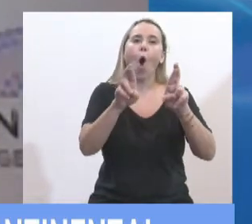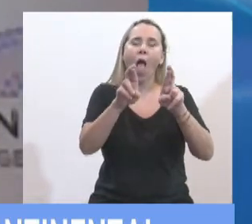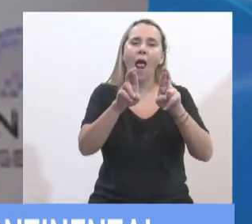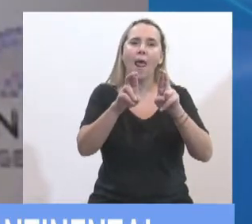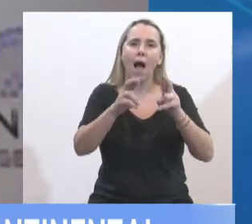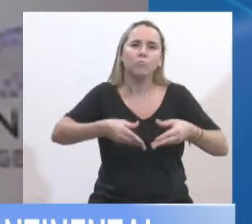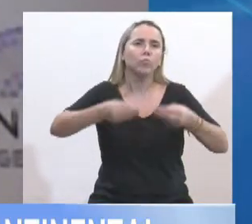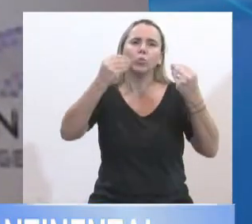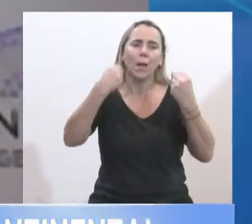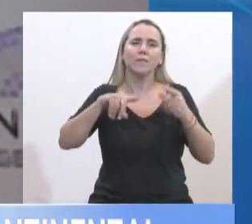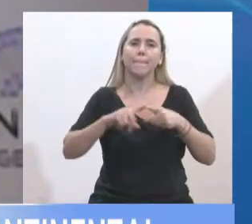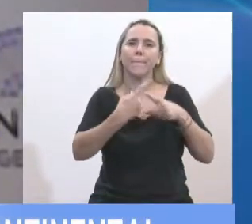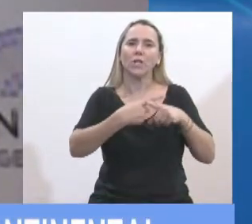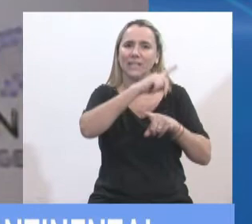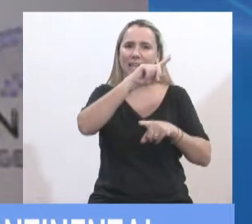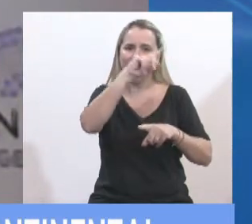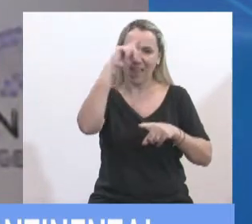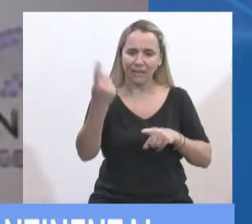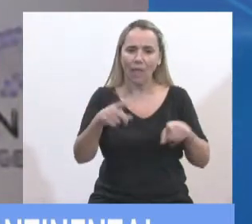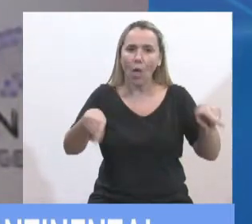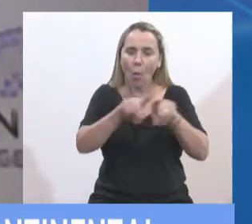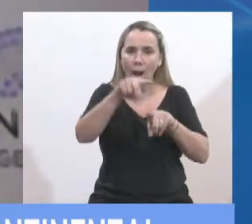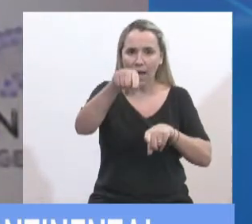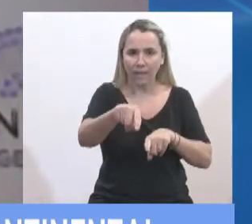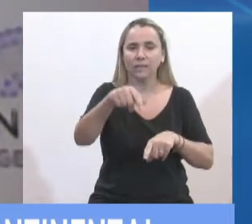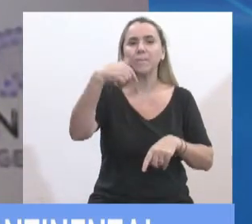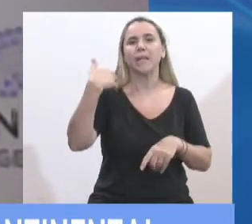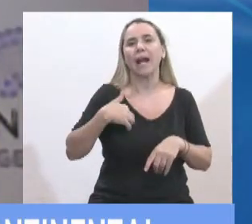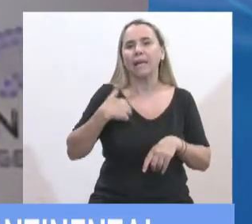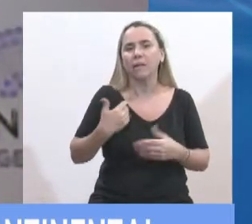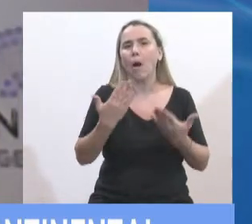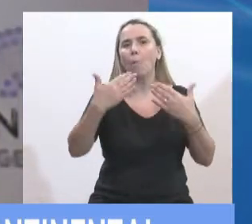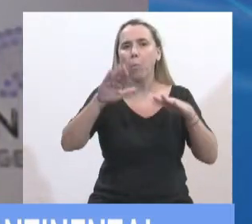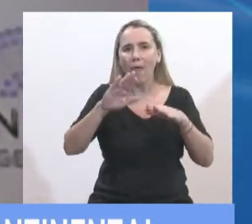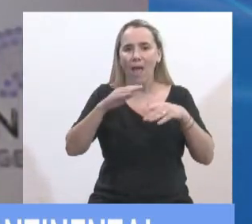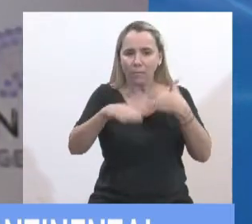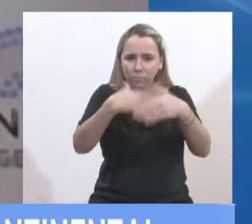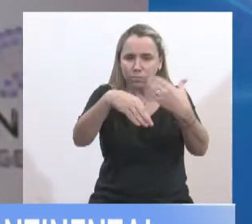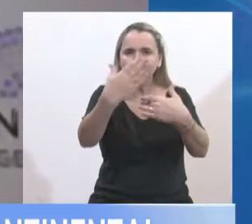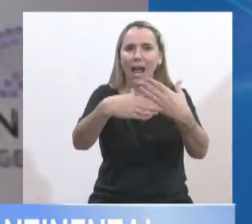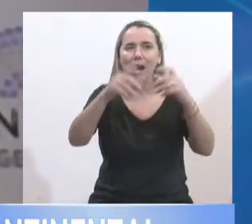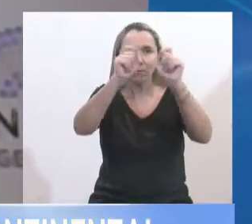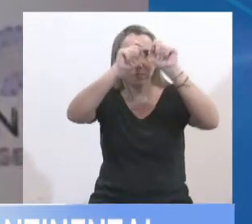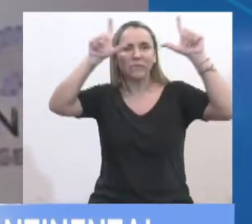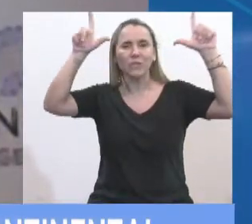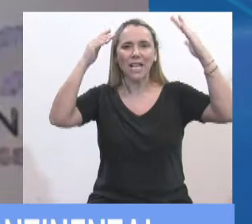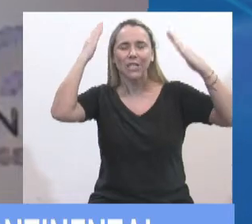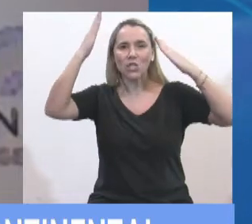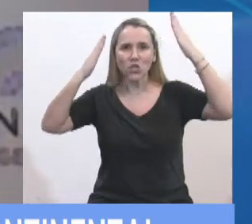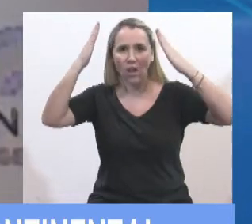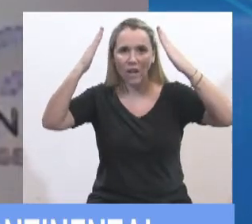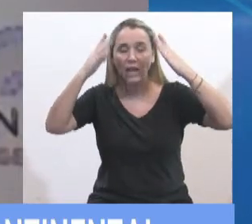políticas de Estado como esta. La Argentina puede constituirse en el país que todos soñamos si